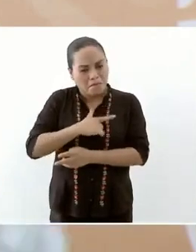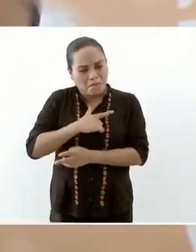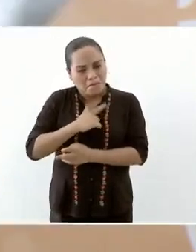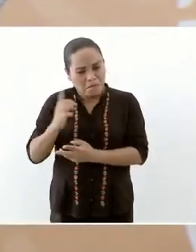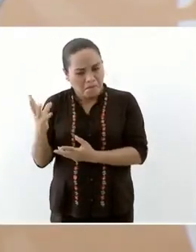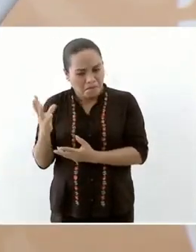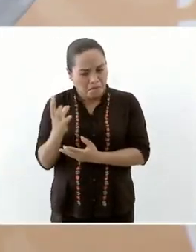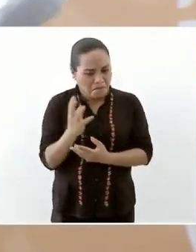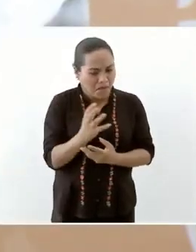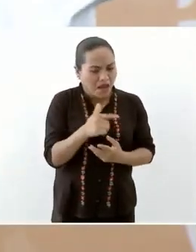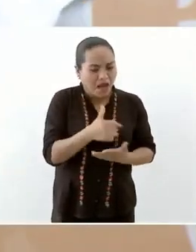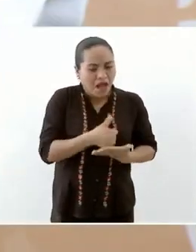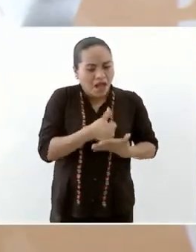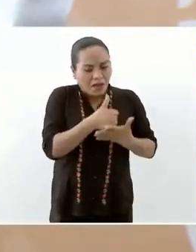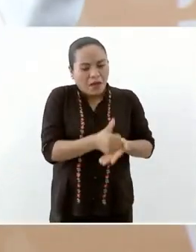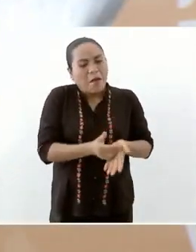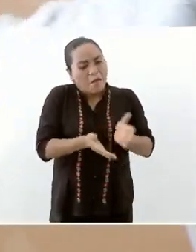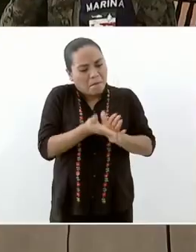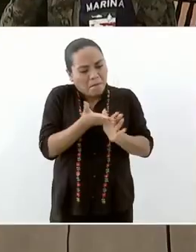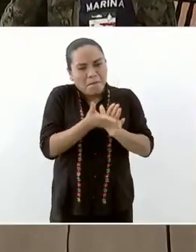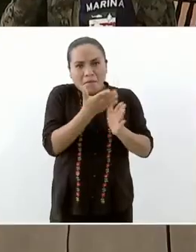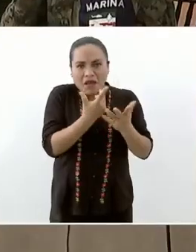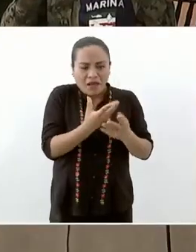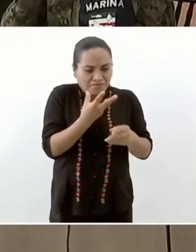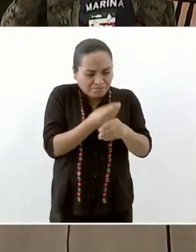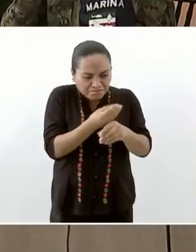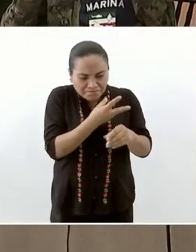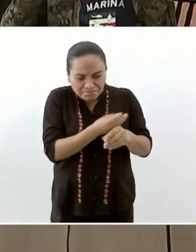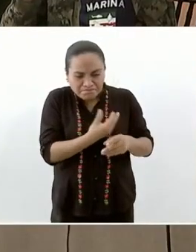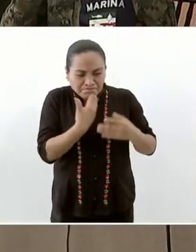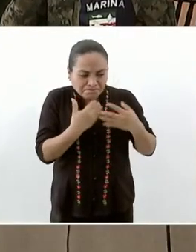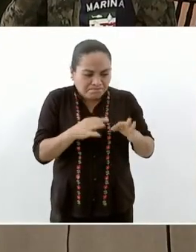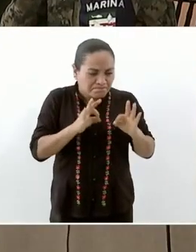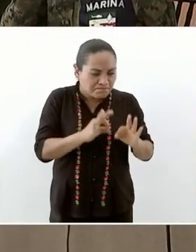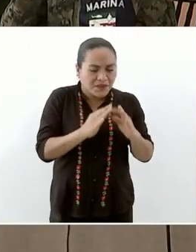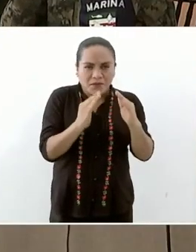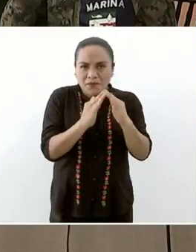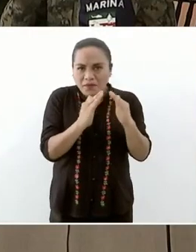y ahí se estaban hasta que la construían